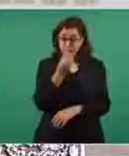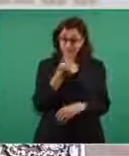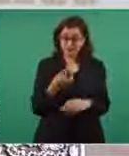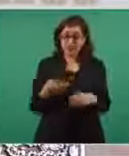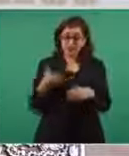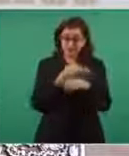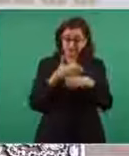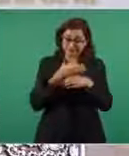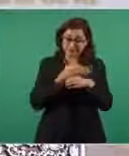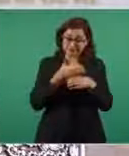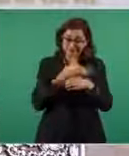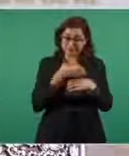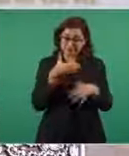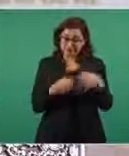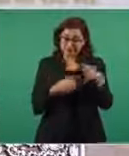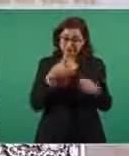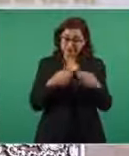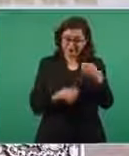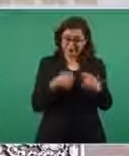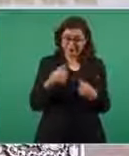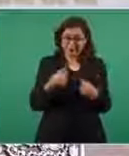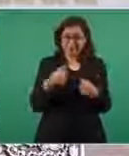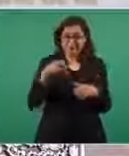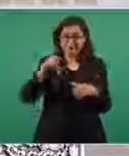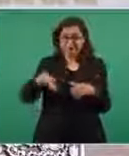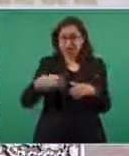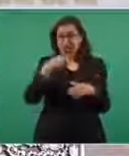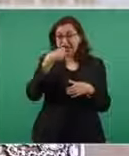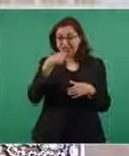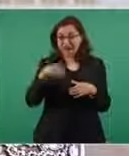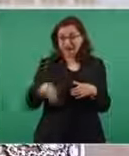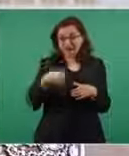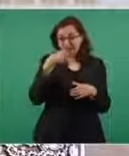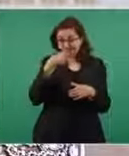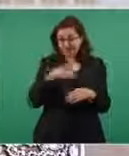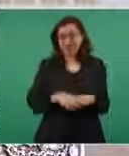con galleta de agua